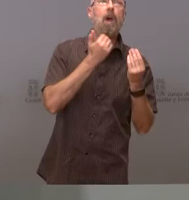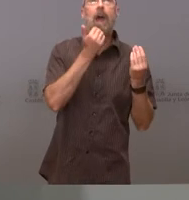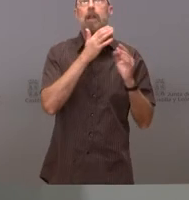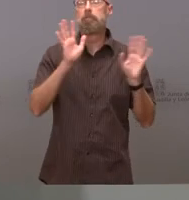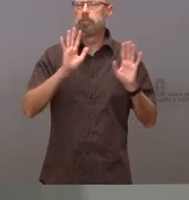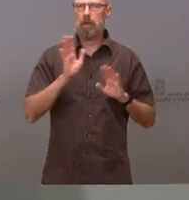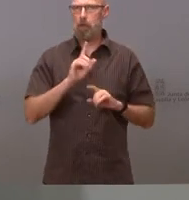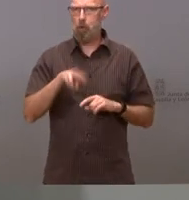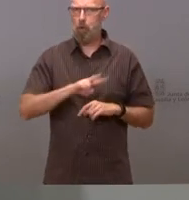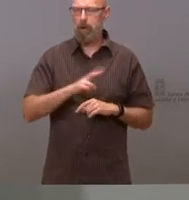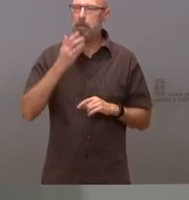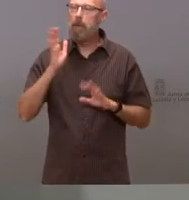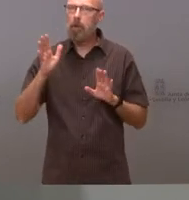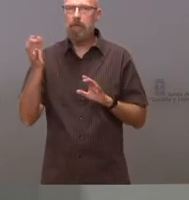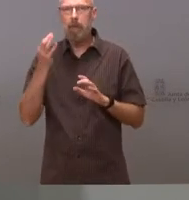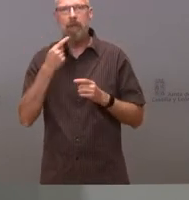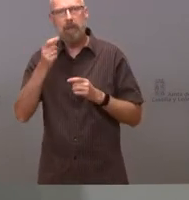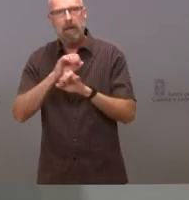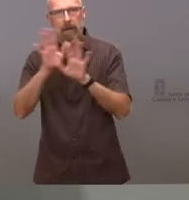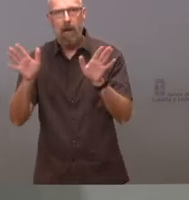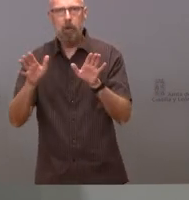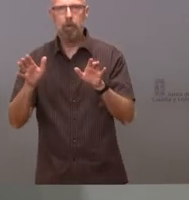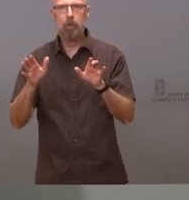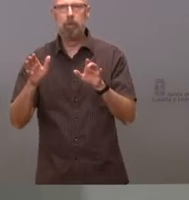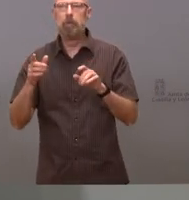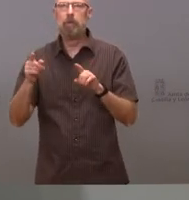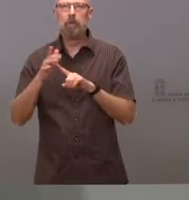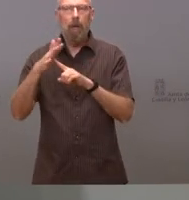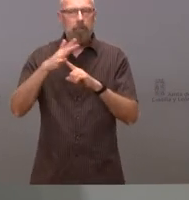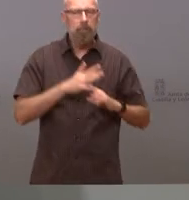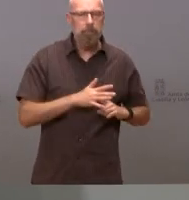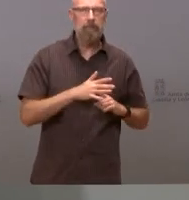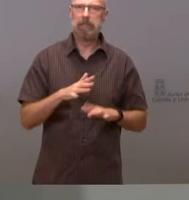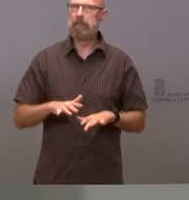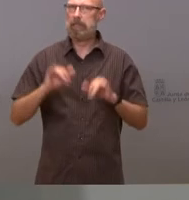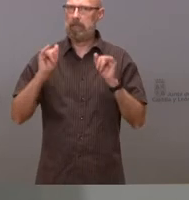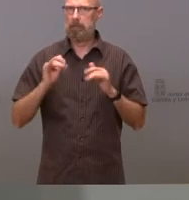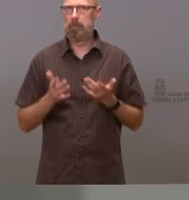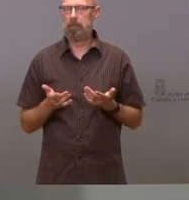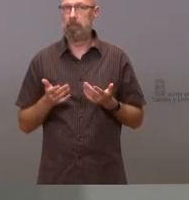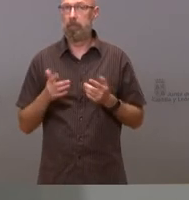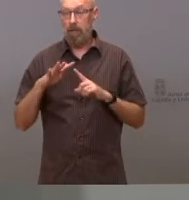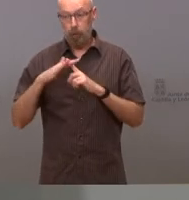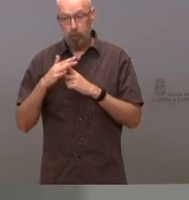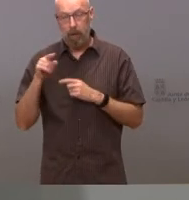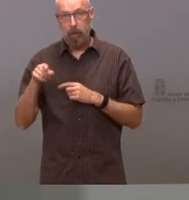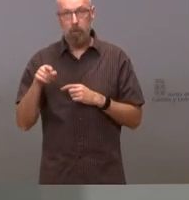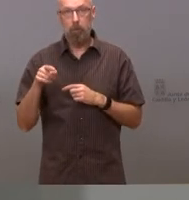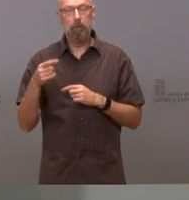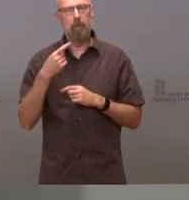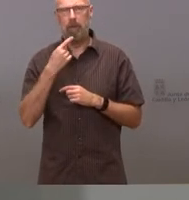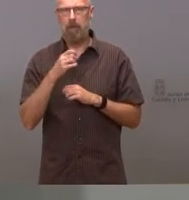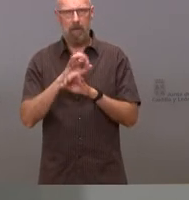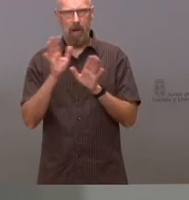tampoco vamos a admitir que seamos peores que nadie y en esta situación tengo que dejarlo claro